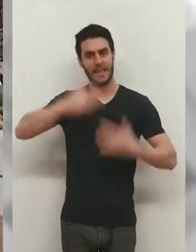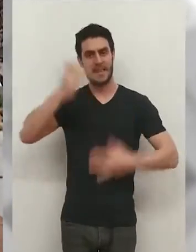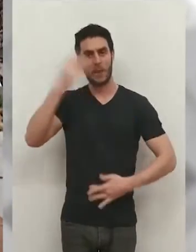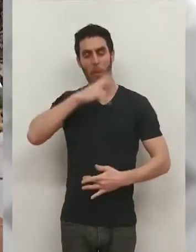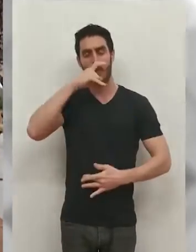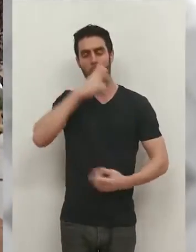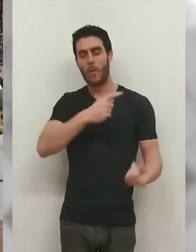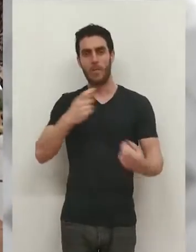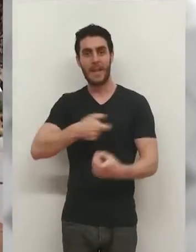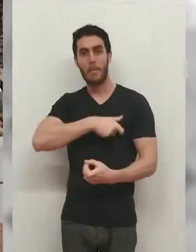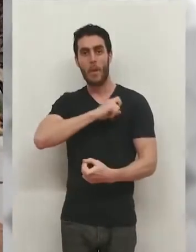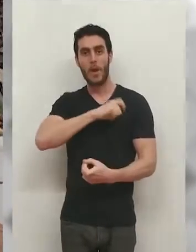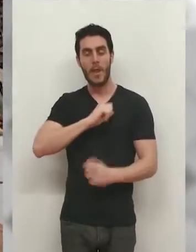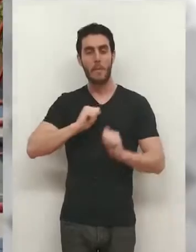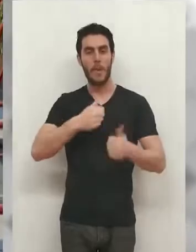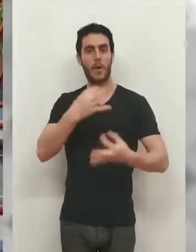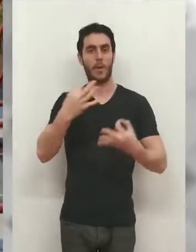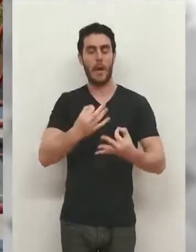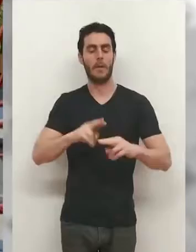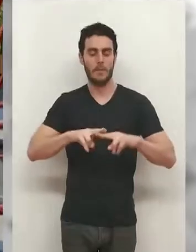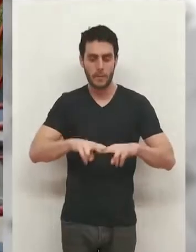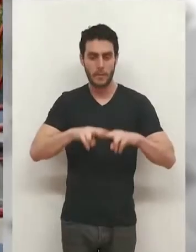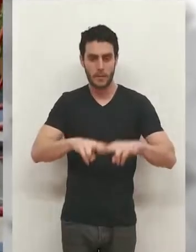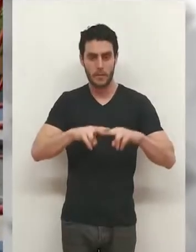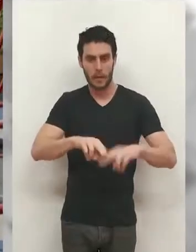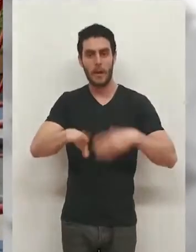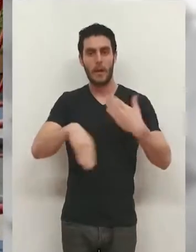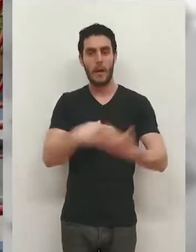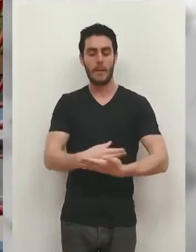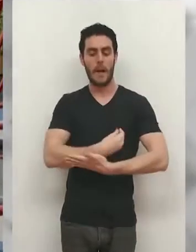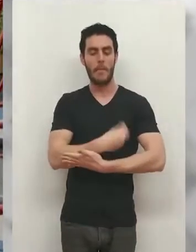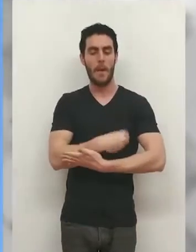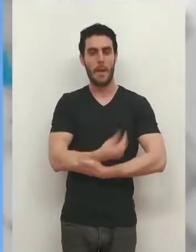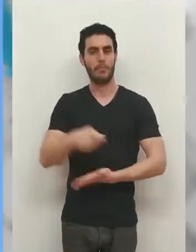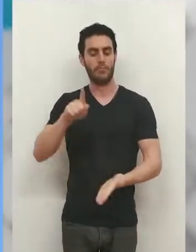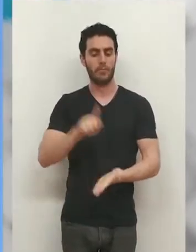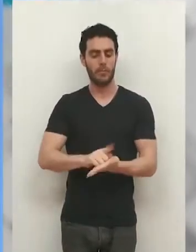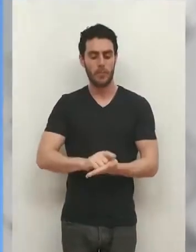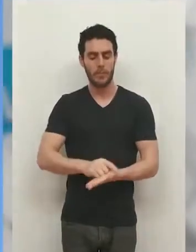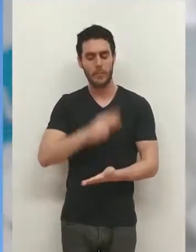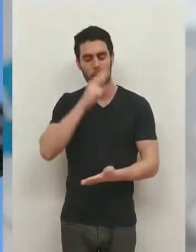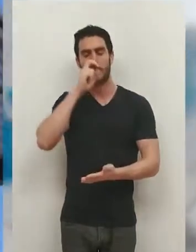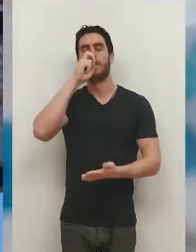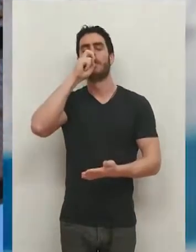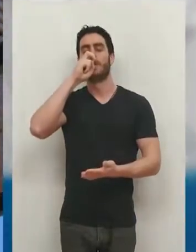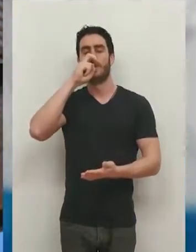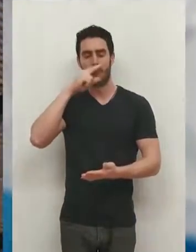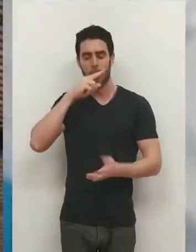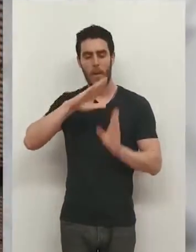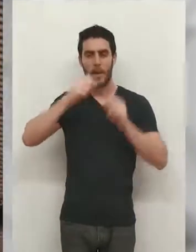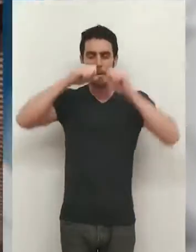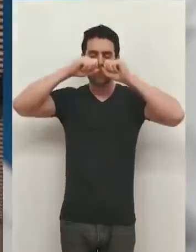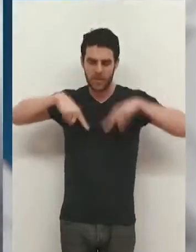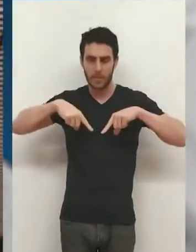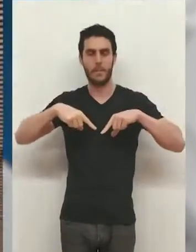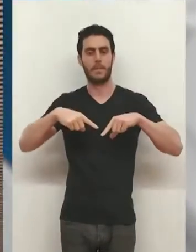síntomas de falta de aire, la policía rápidamente comenzó a practicarle la maniobra de Heimlich hasta que el pequeño expulsó los fluidos nasales que obstruían